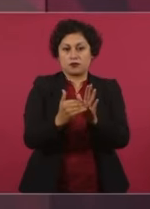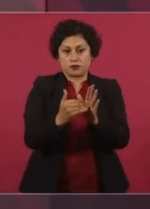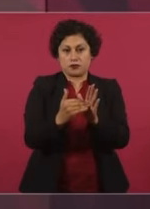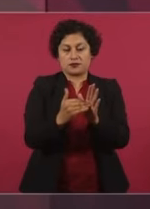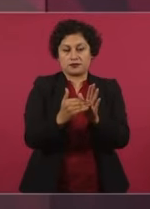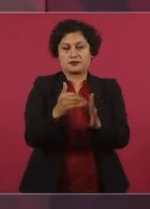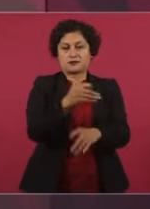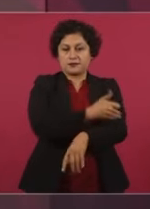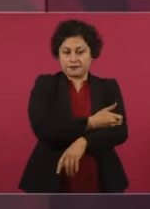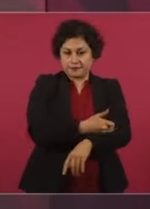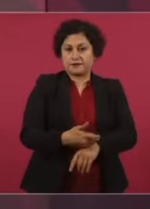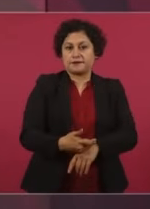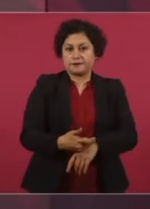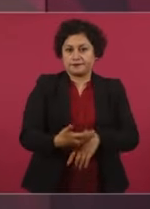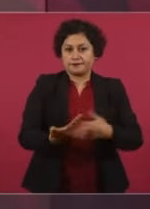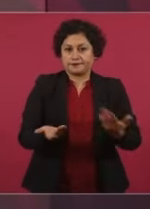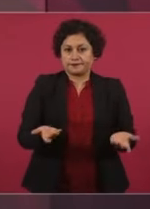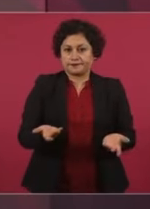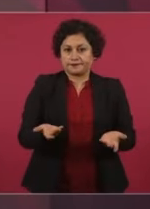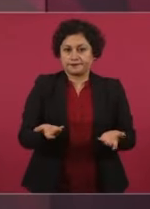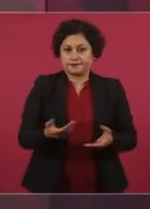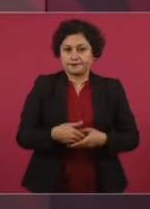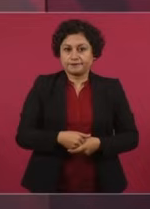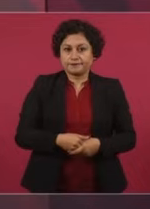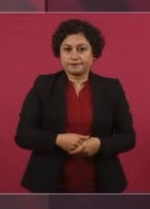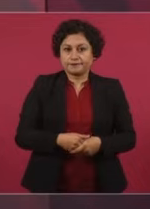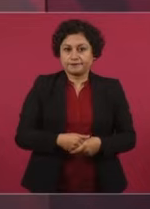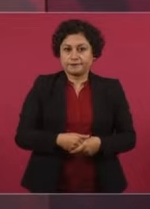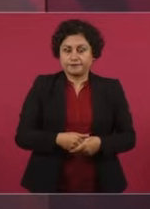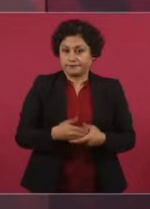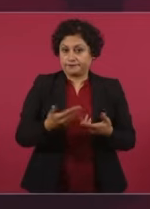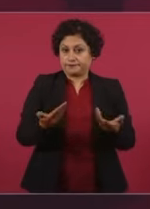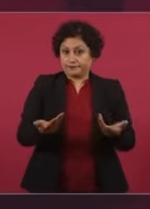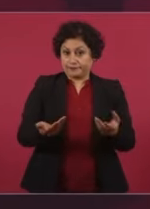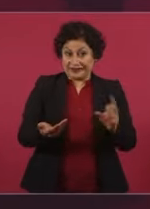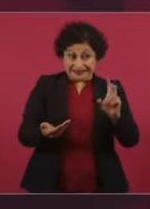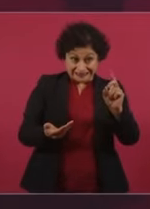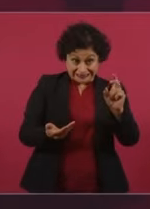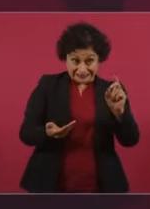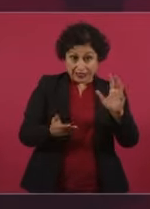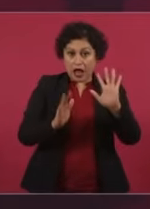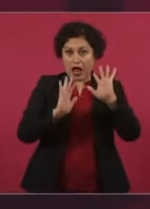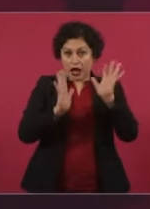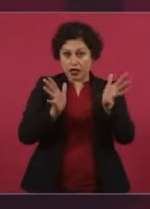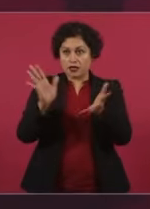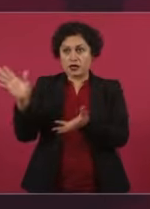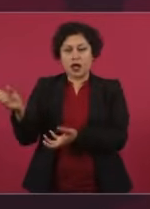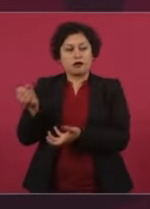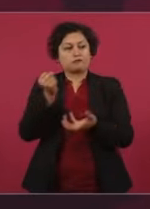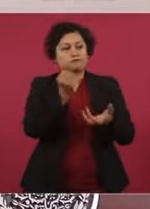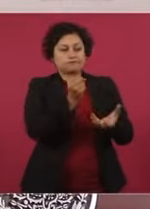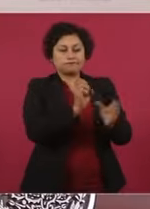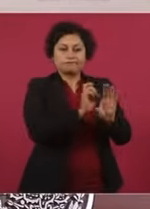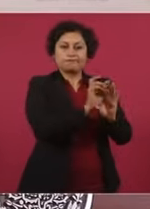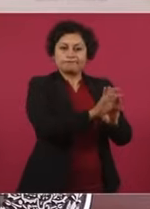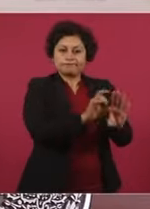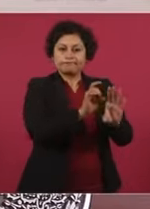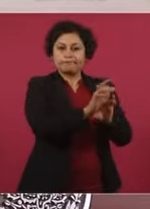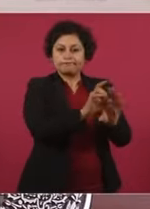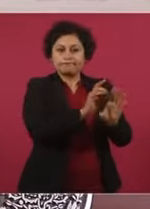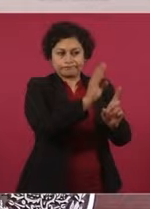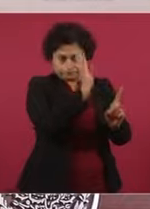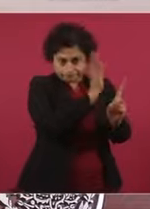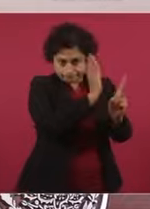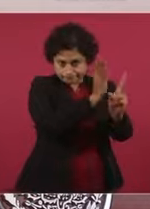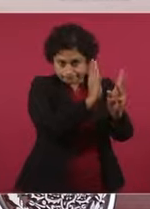Y ya a treinta le llega de manera directa una parte del presupuesto